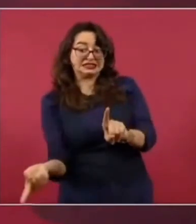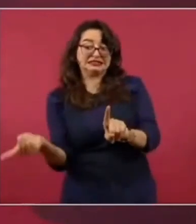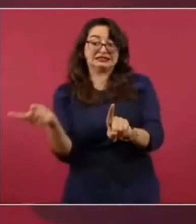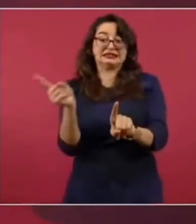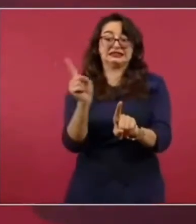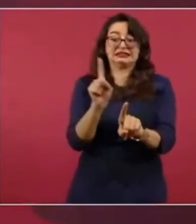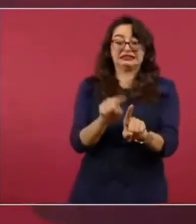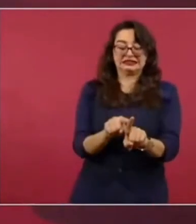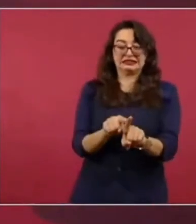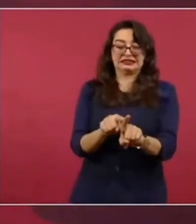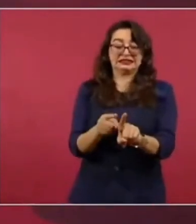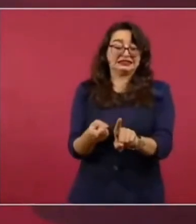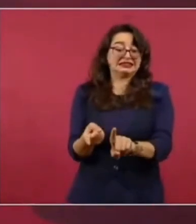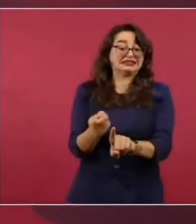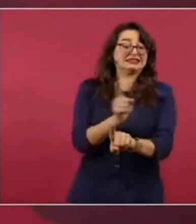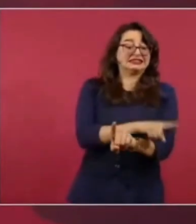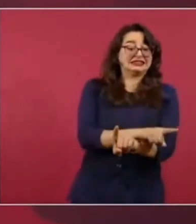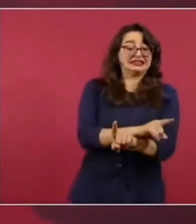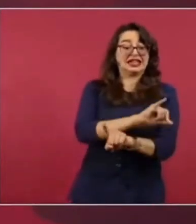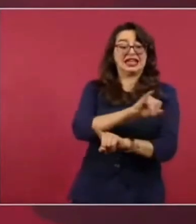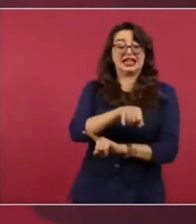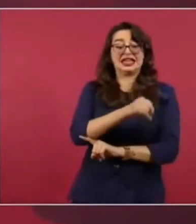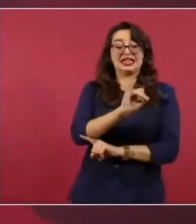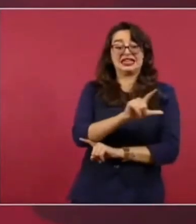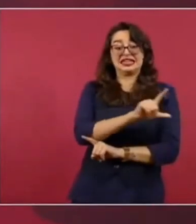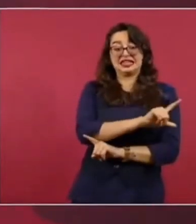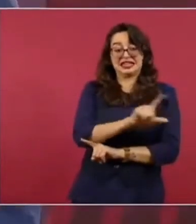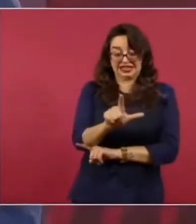Secretaría de Hacienda y llega Fox,